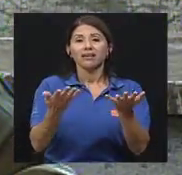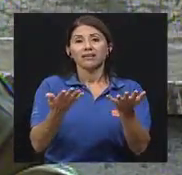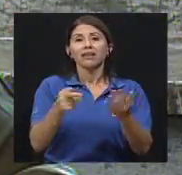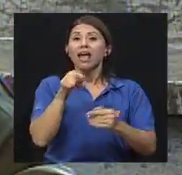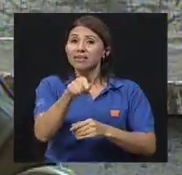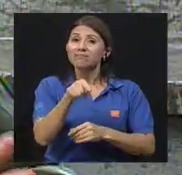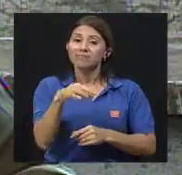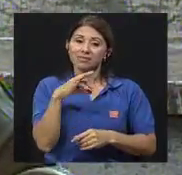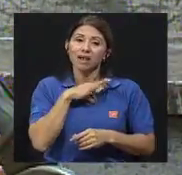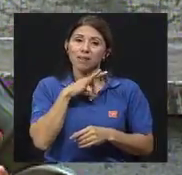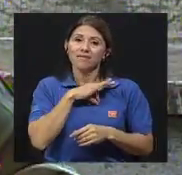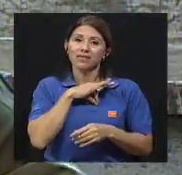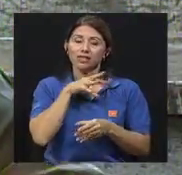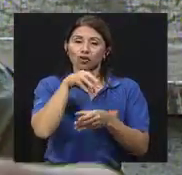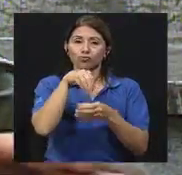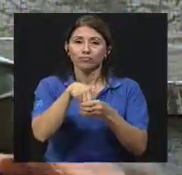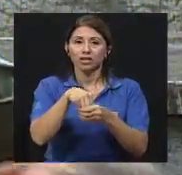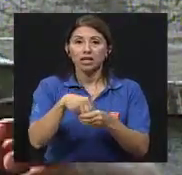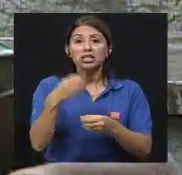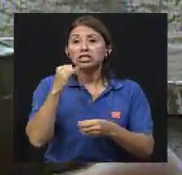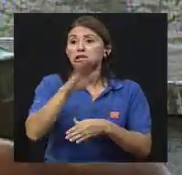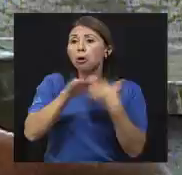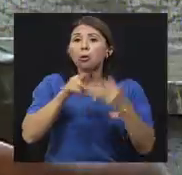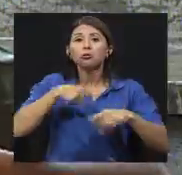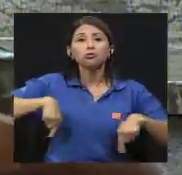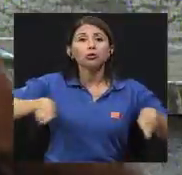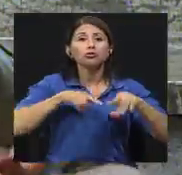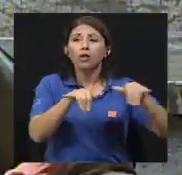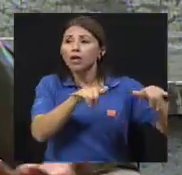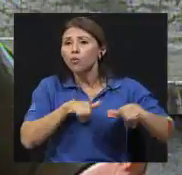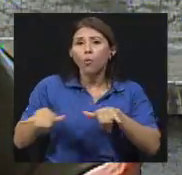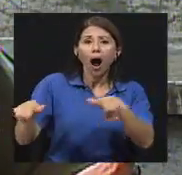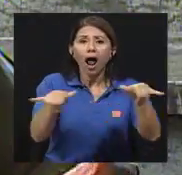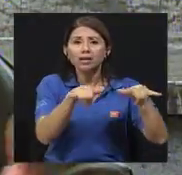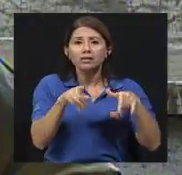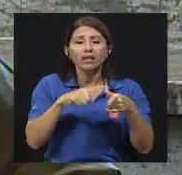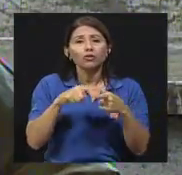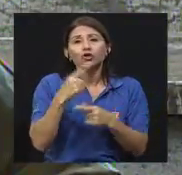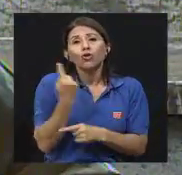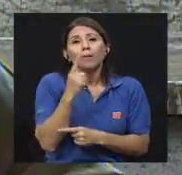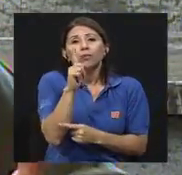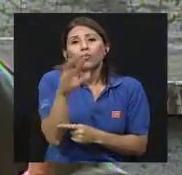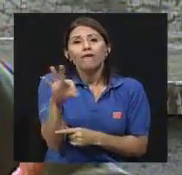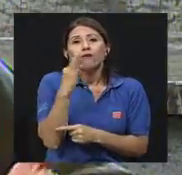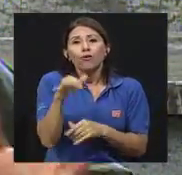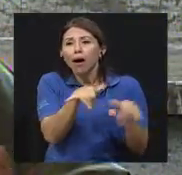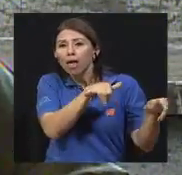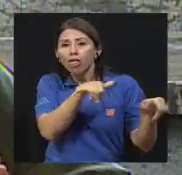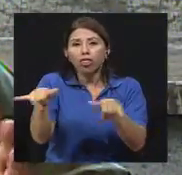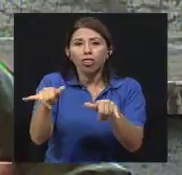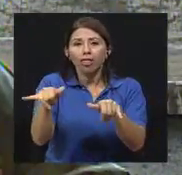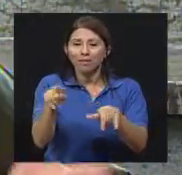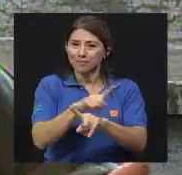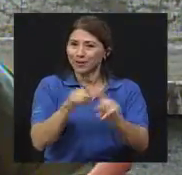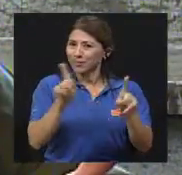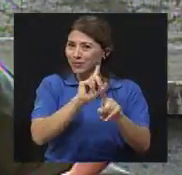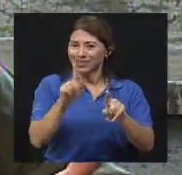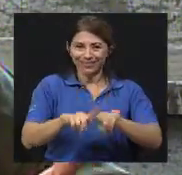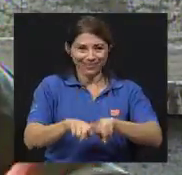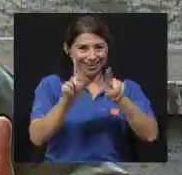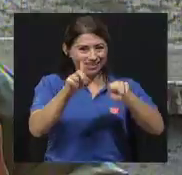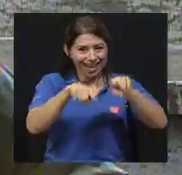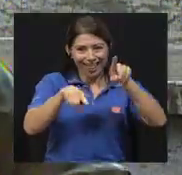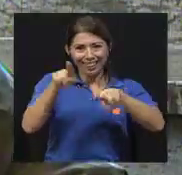beneficio de la terapia. Porque si todos fuéramos iguales, solamente habría una forma de hacerlo. Claro. Y ahí radica la diferencia y la